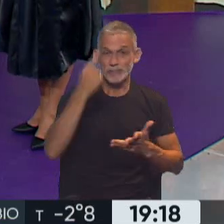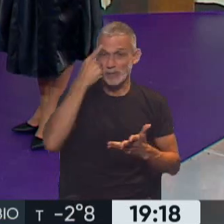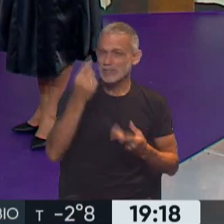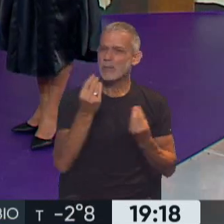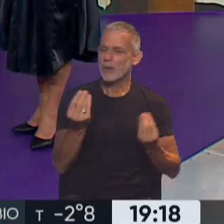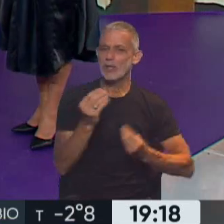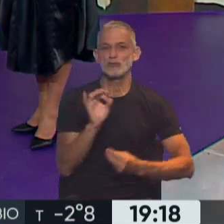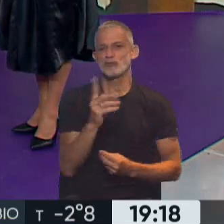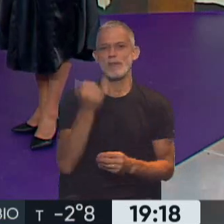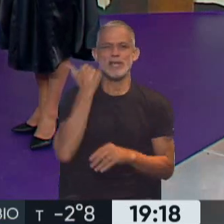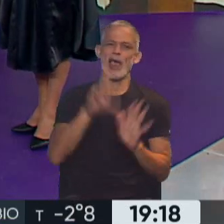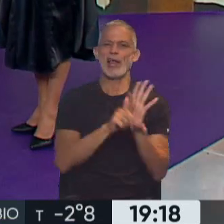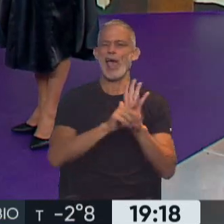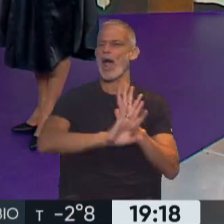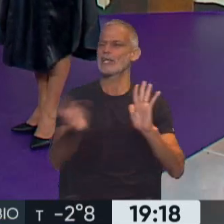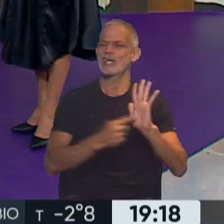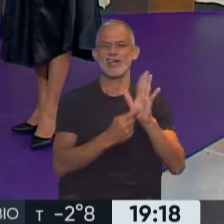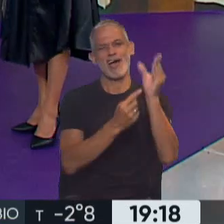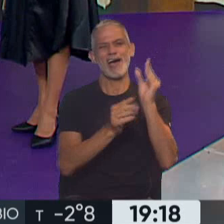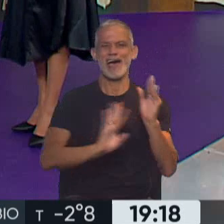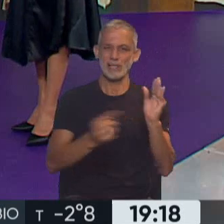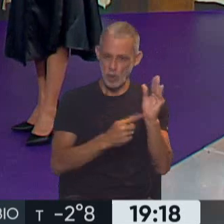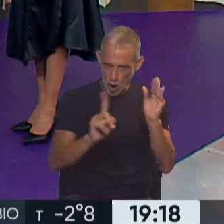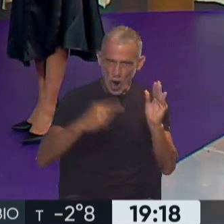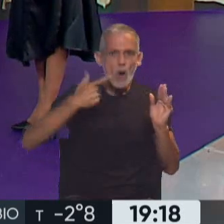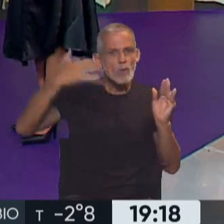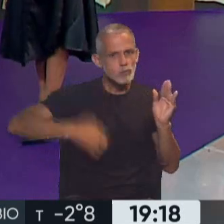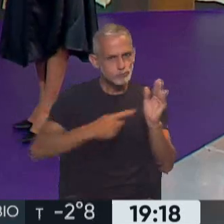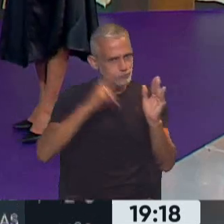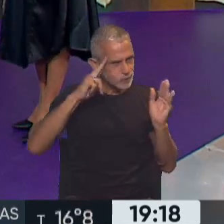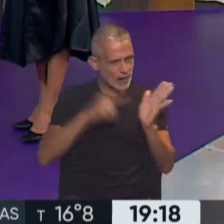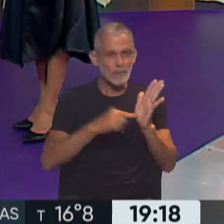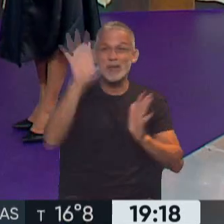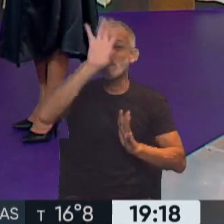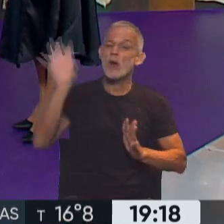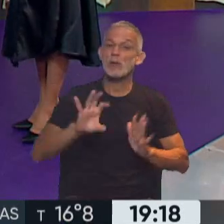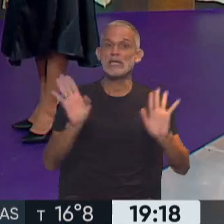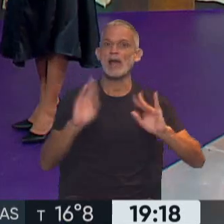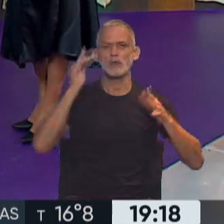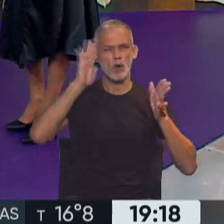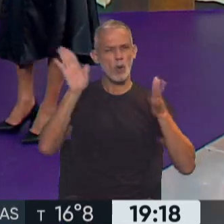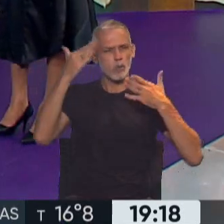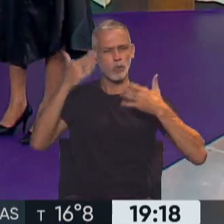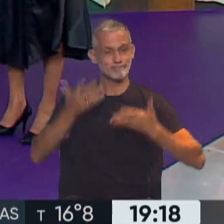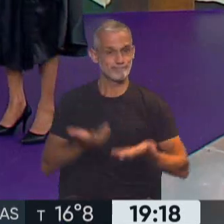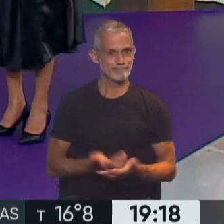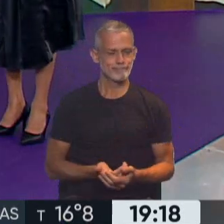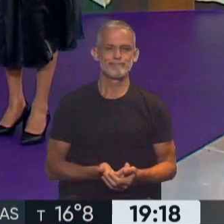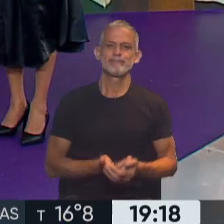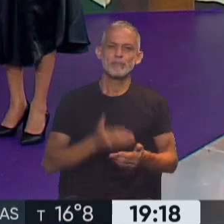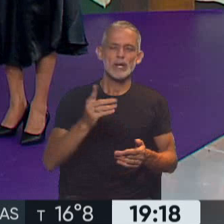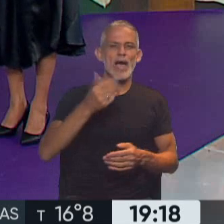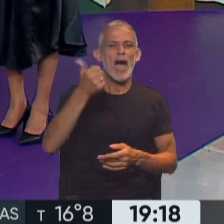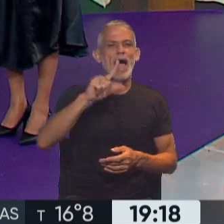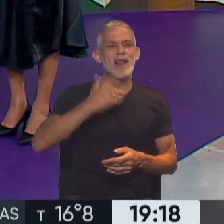cuenta, porque no solo tenemos la ley, sino también hay que hacerla cumplir, sobre todo en provincias donde son más reticentes. Desde ya, desde ya.